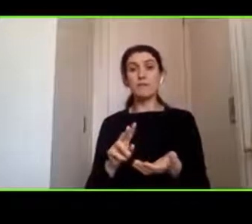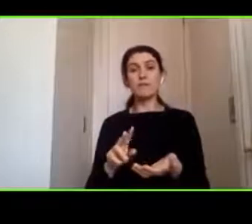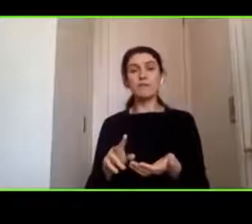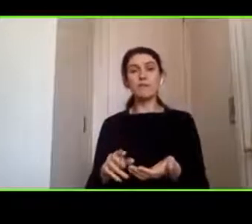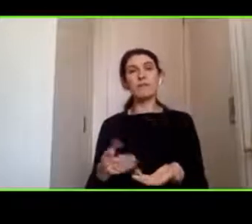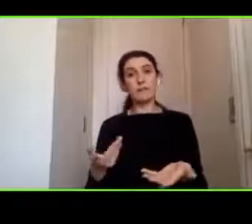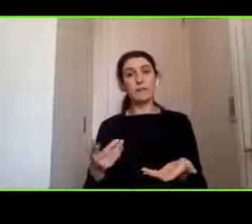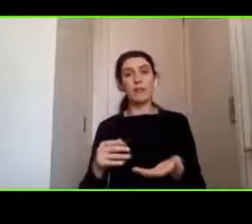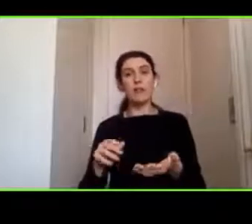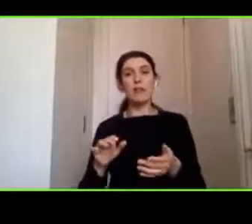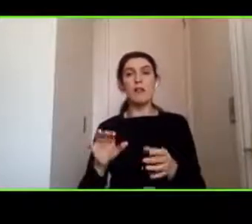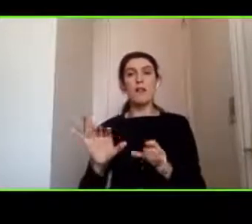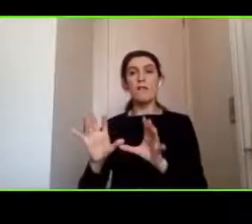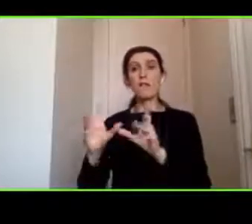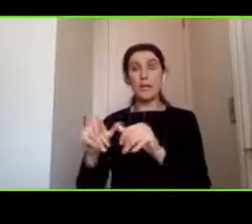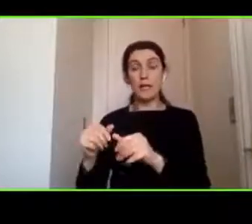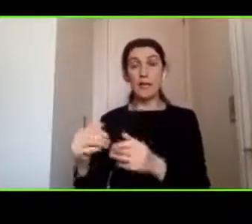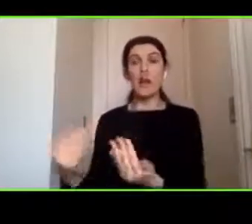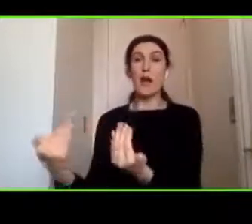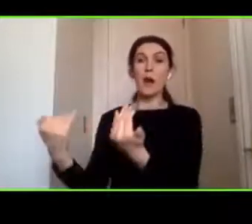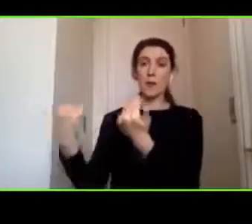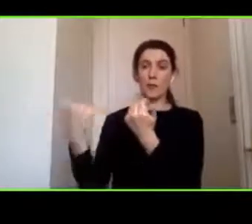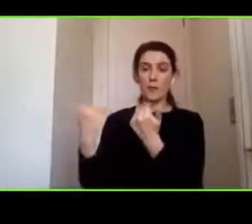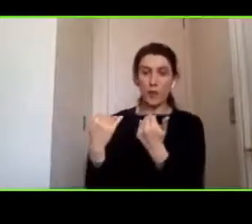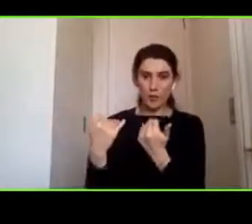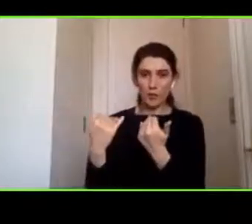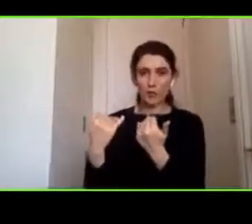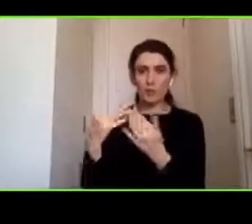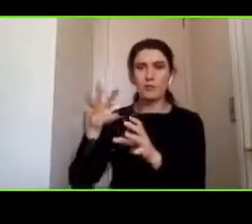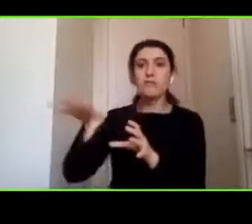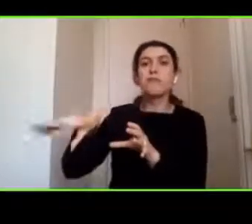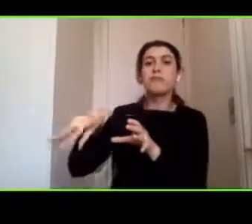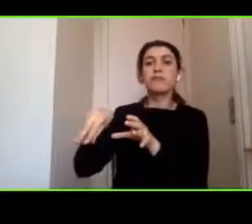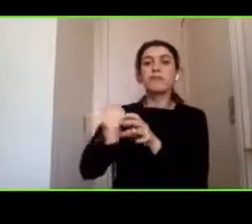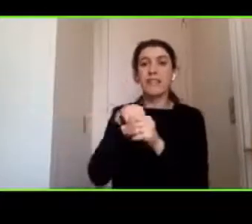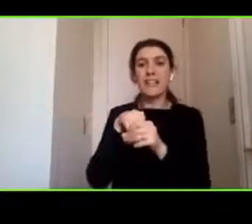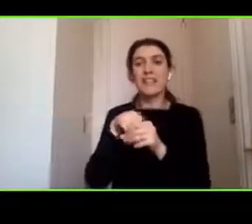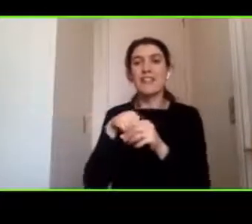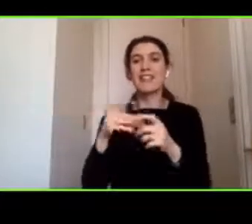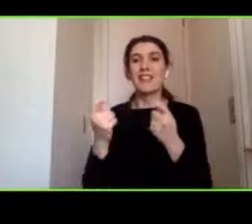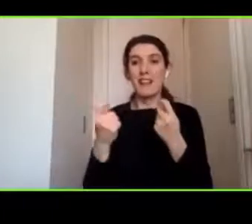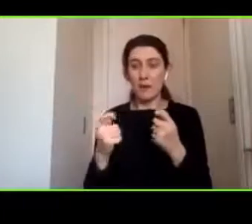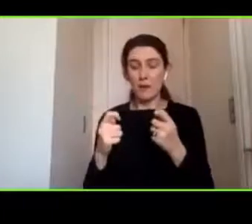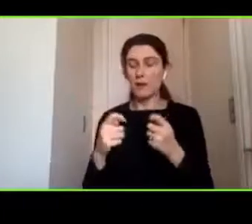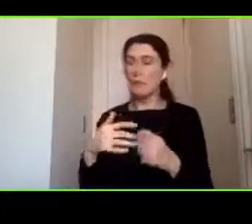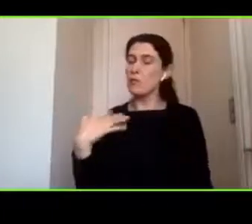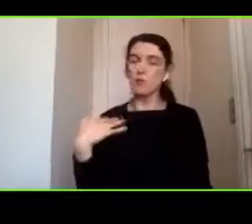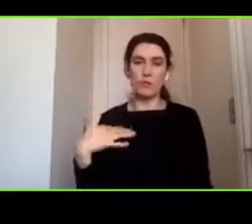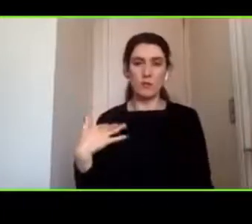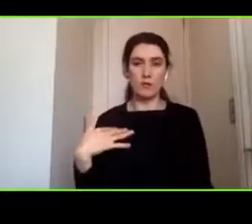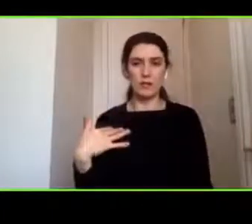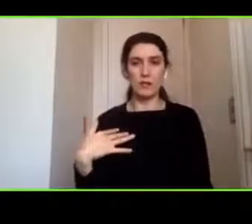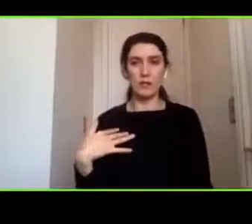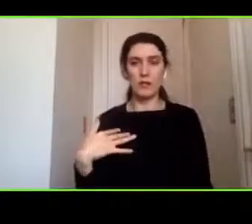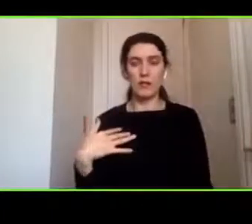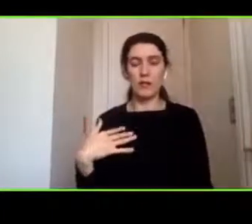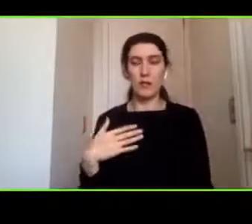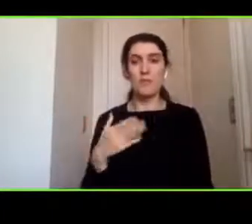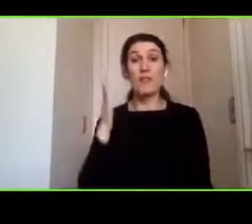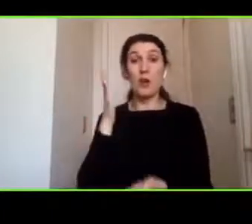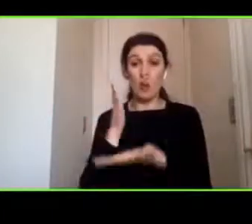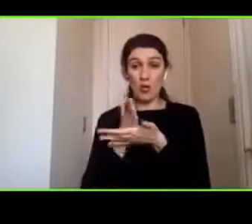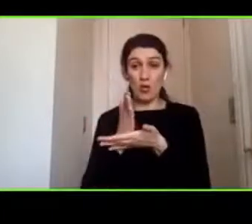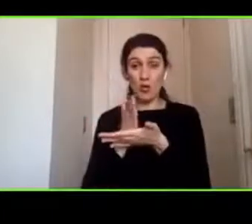apoyadora incorporada en el tratamiento es súper importante y el colegio también